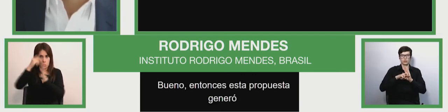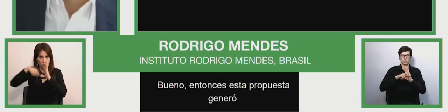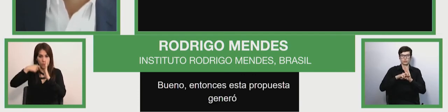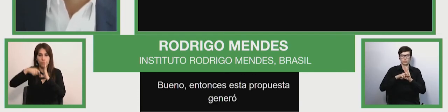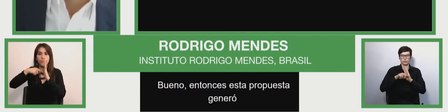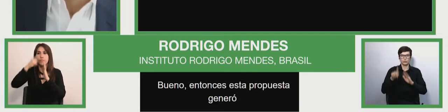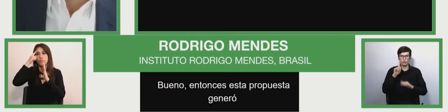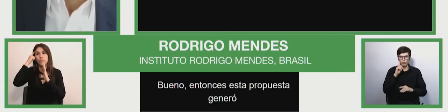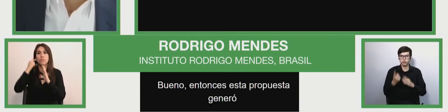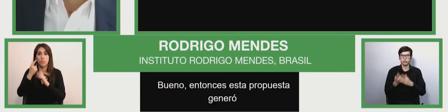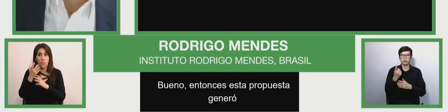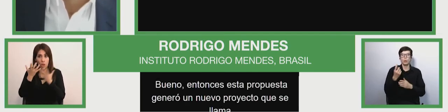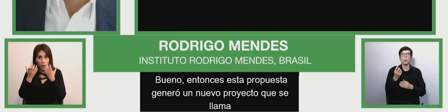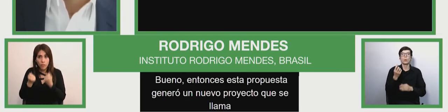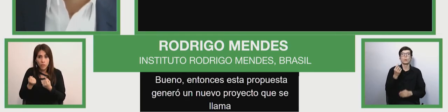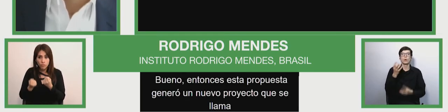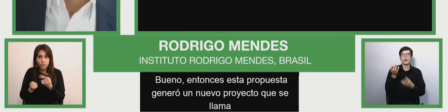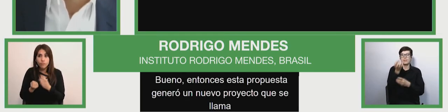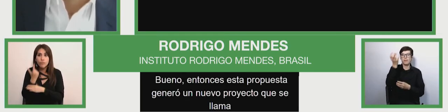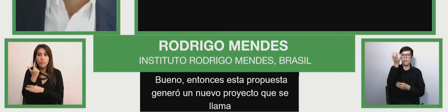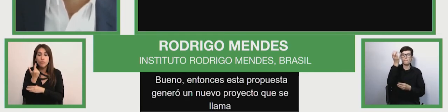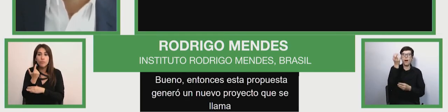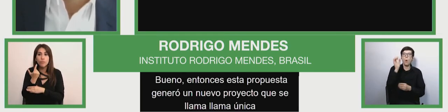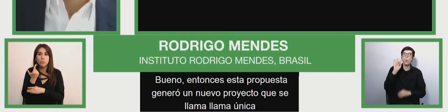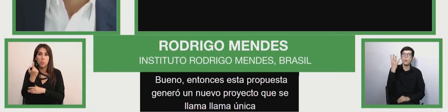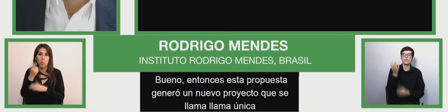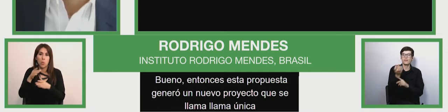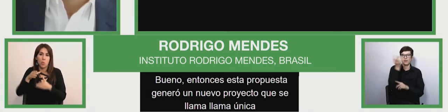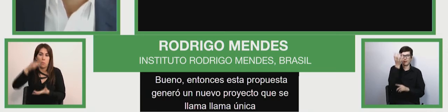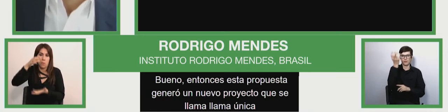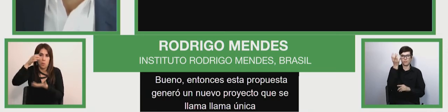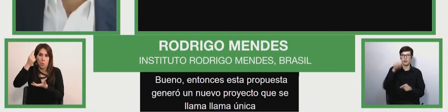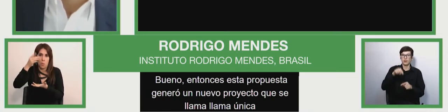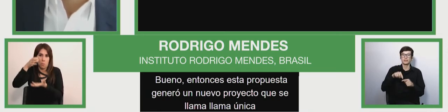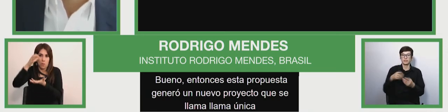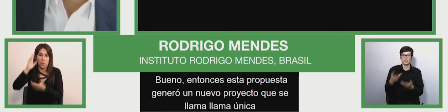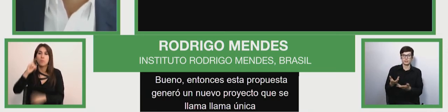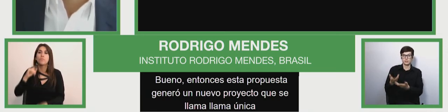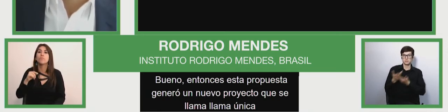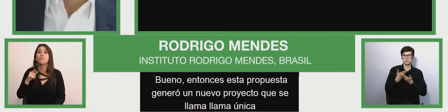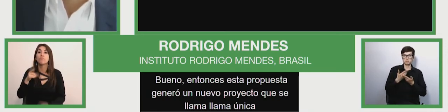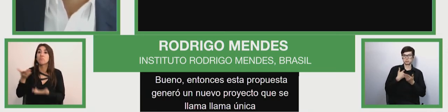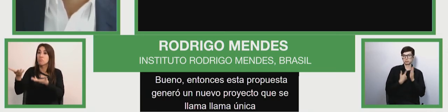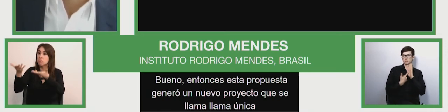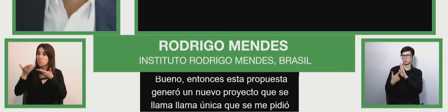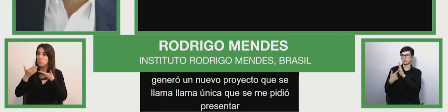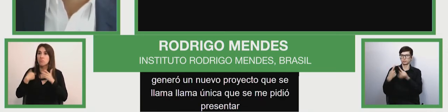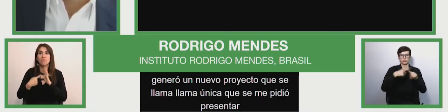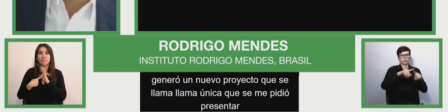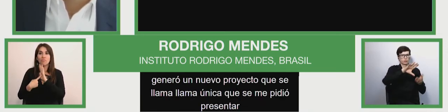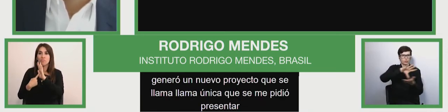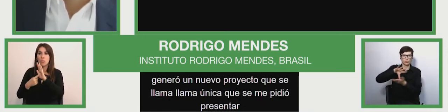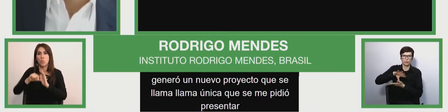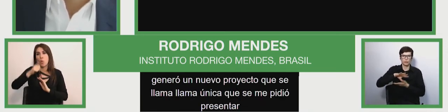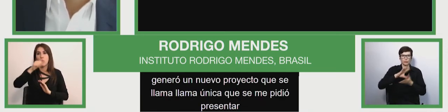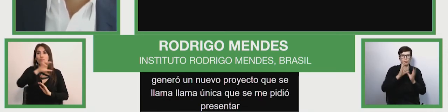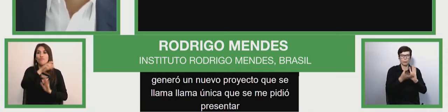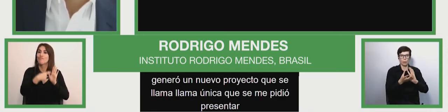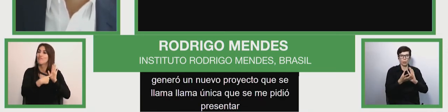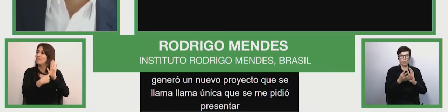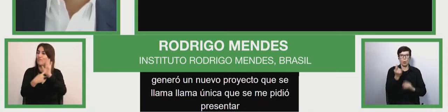única que se me pidió presentar a todas las partes del mundo el UNICEF y